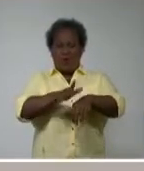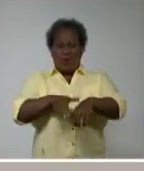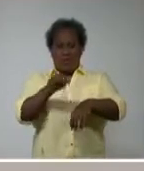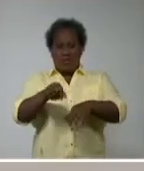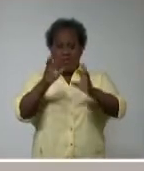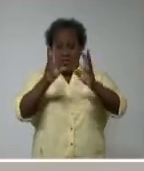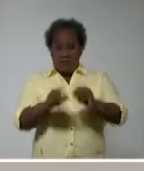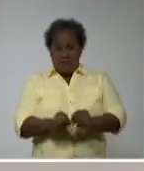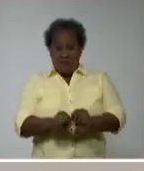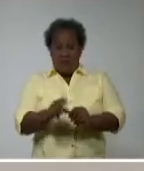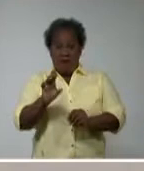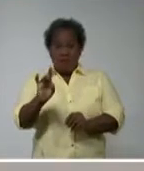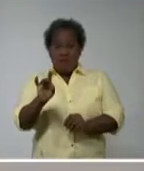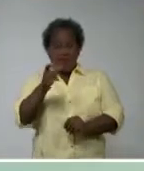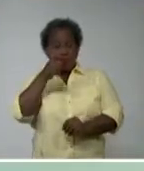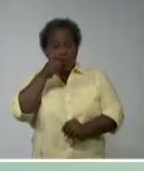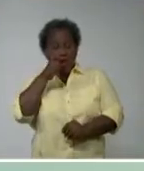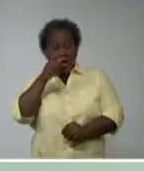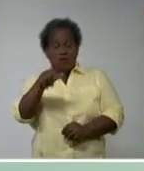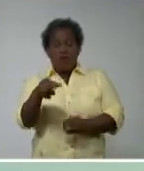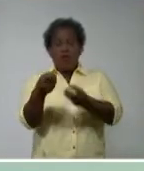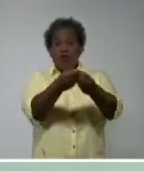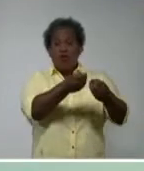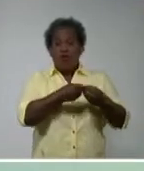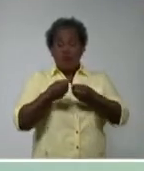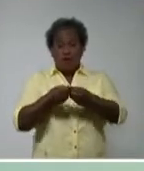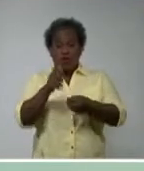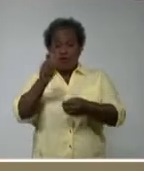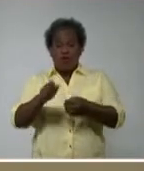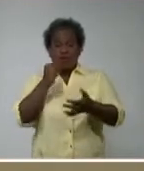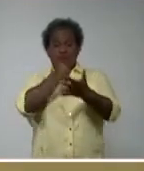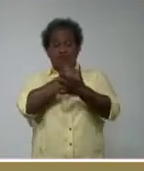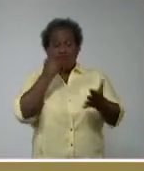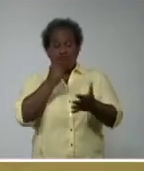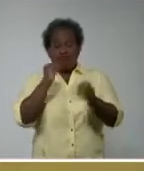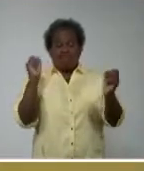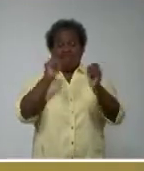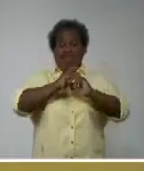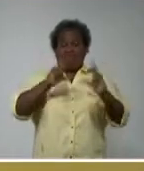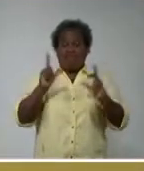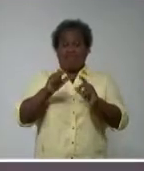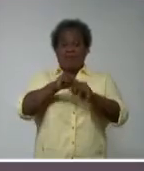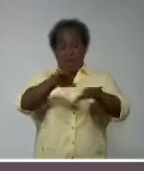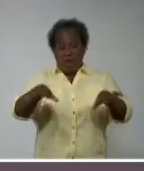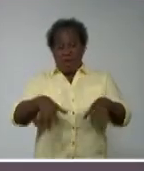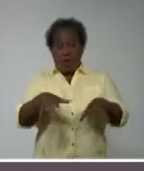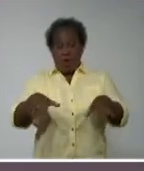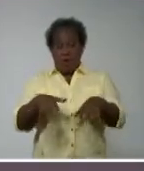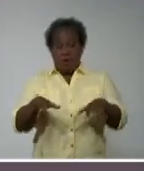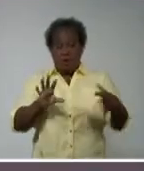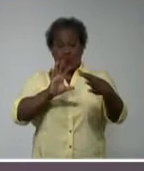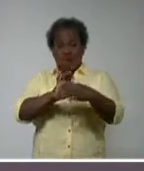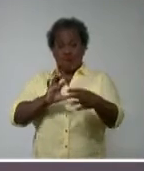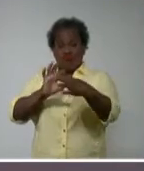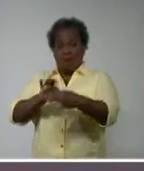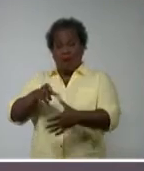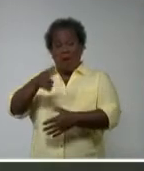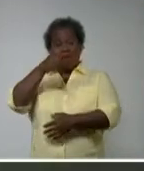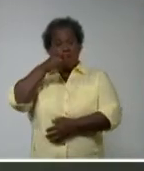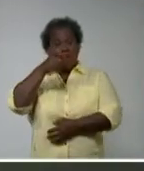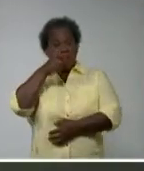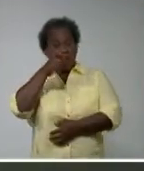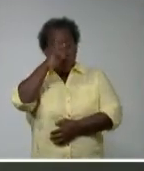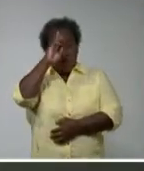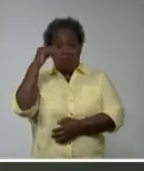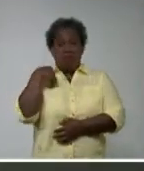de sospechosos y contactos de casos confirmados es alarmante, y ante este contexto, gestionar con celeridad su ubicación y vigilancia médica en los